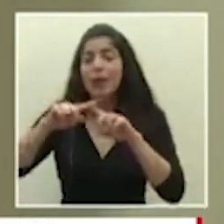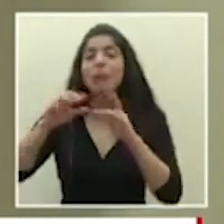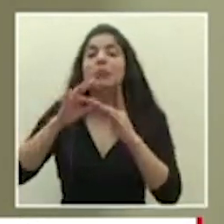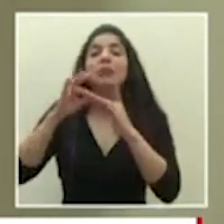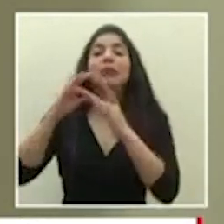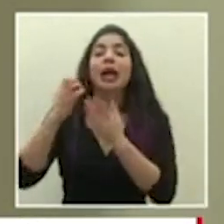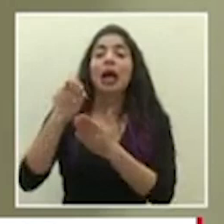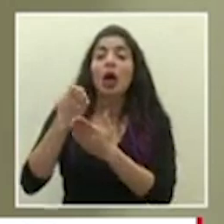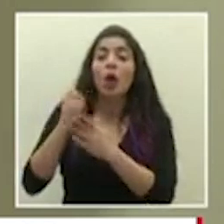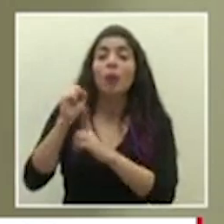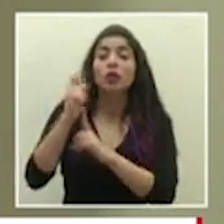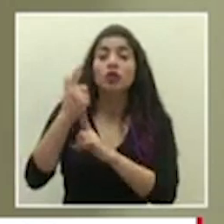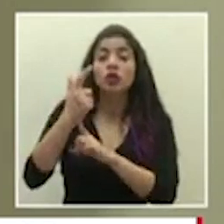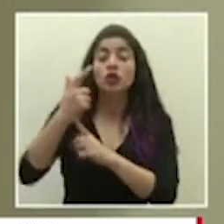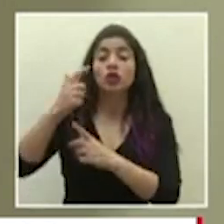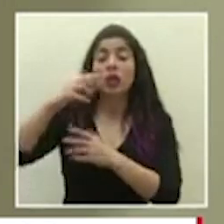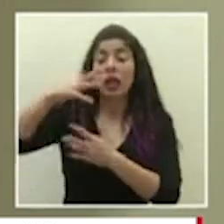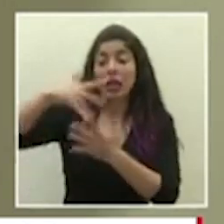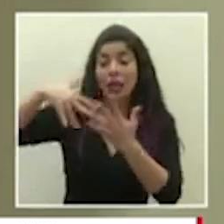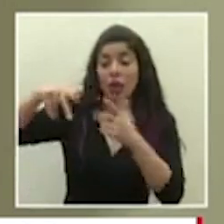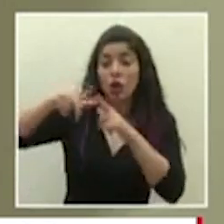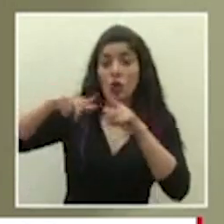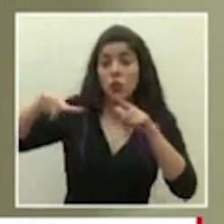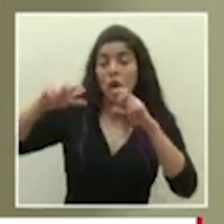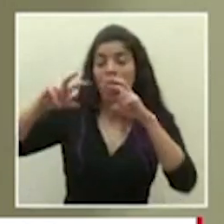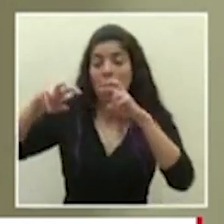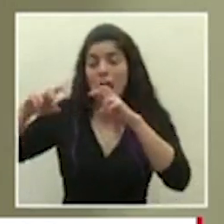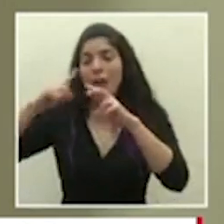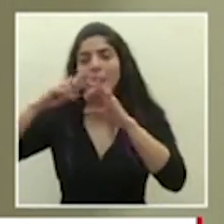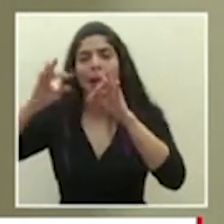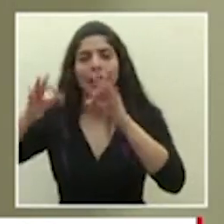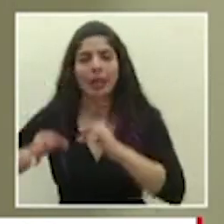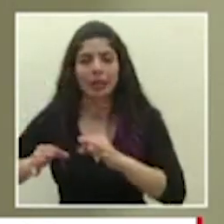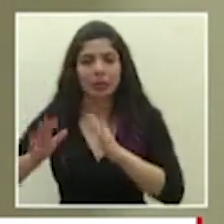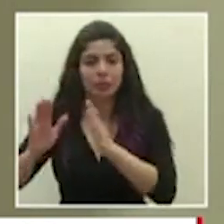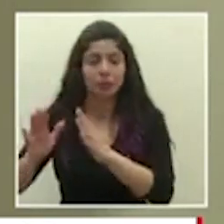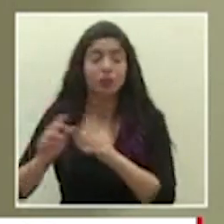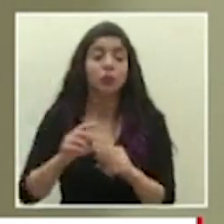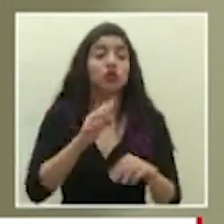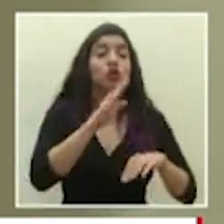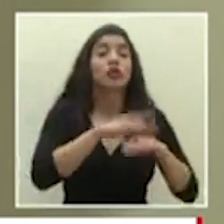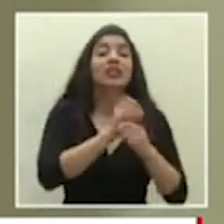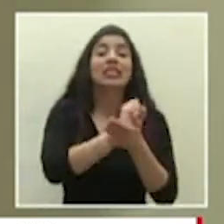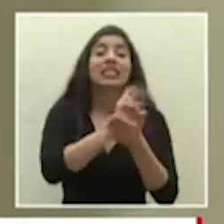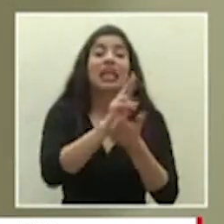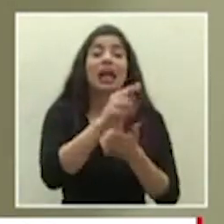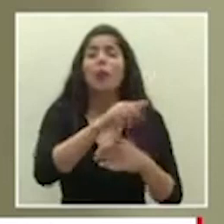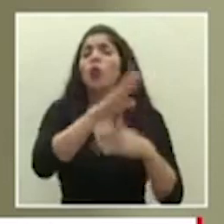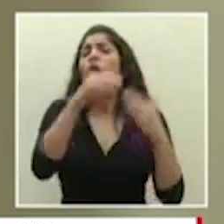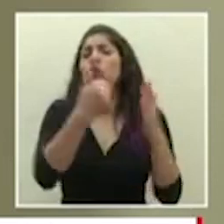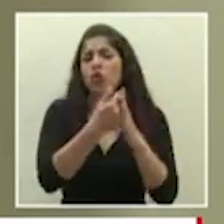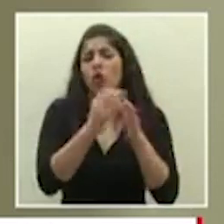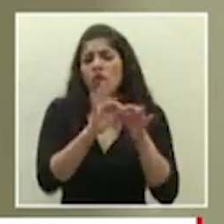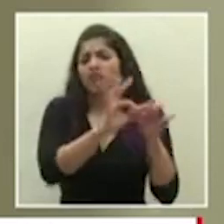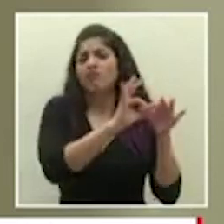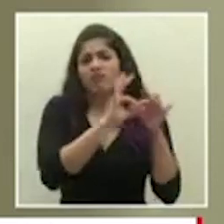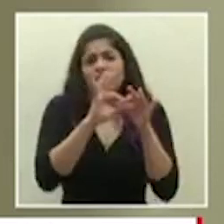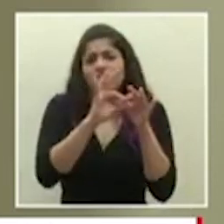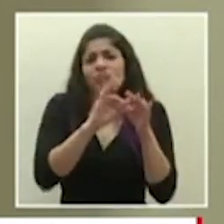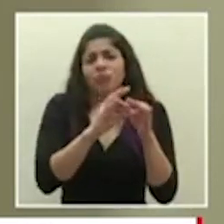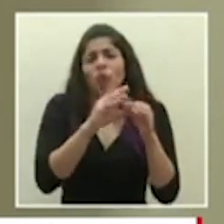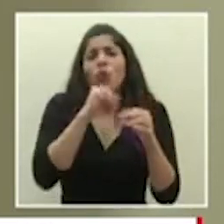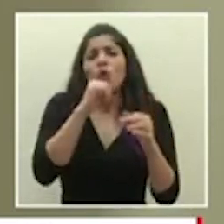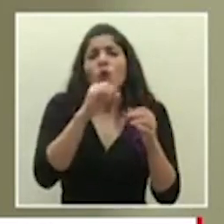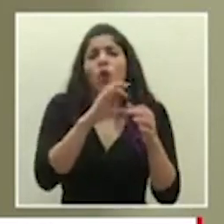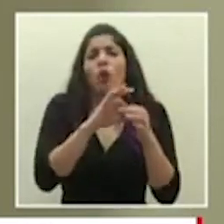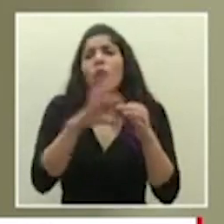económica y como un todo de esa zona para eventualmente tomar esa decisión con respecto a los casos de zona Ramón todos tienen nexo o no se ha encontrado ninguno que no